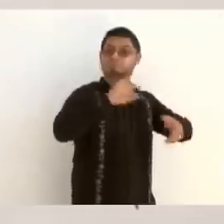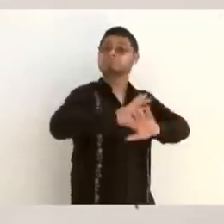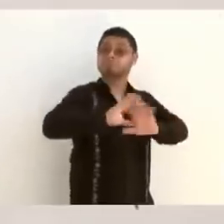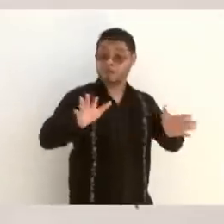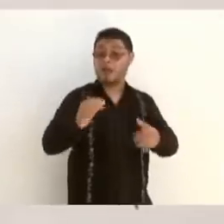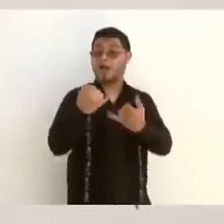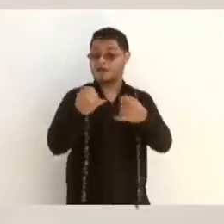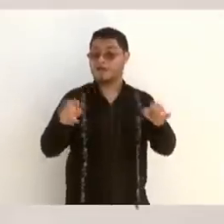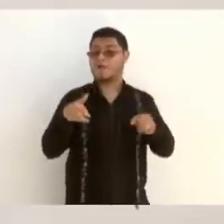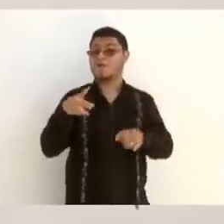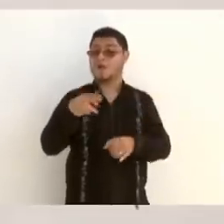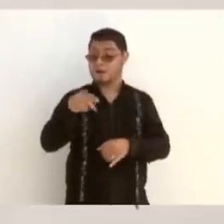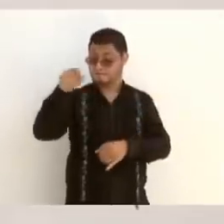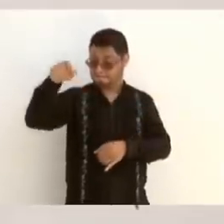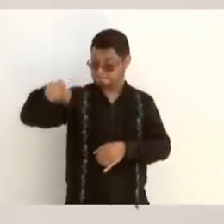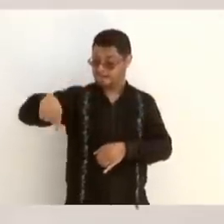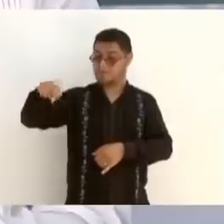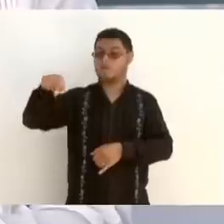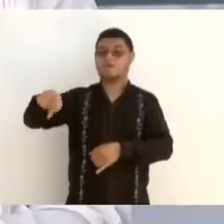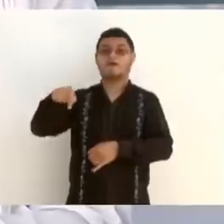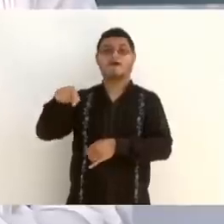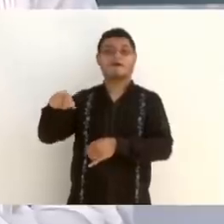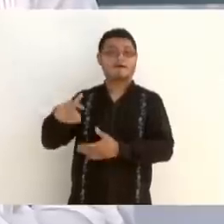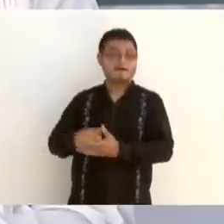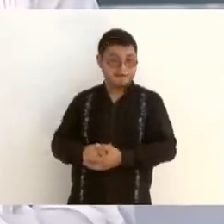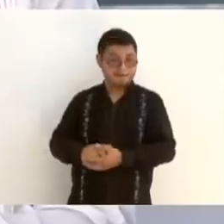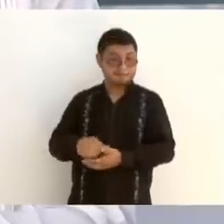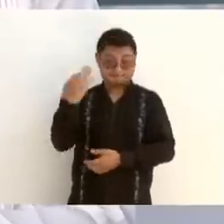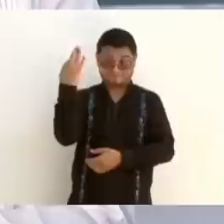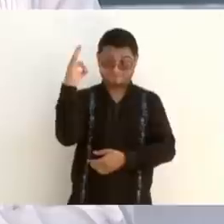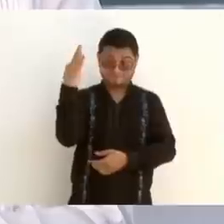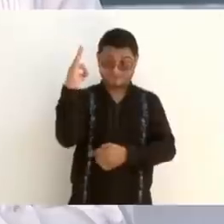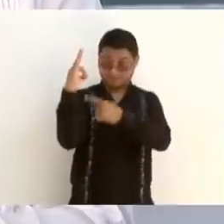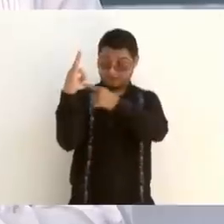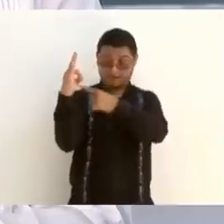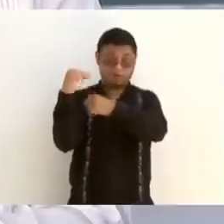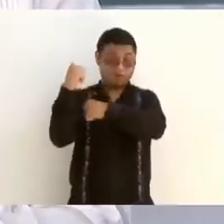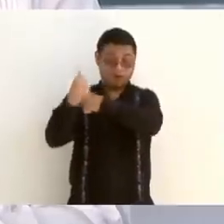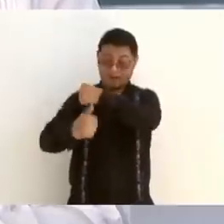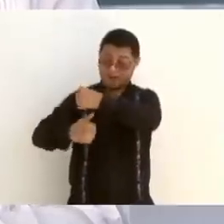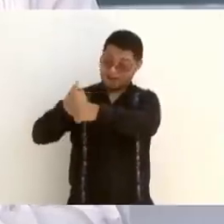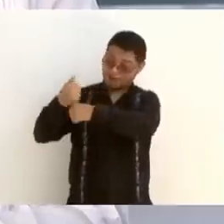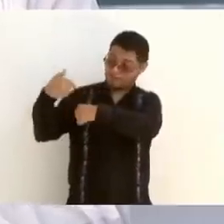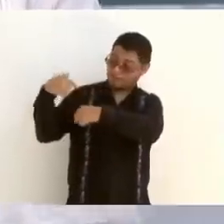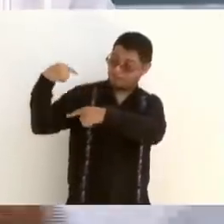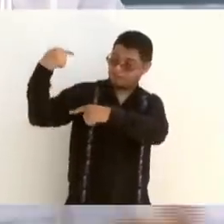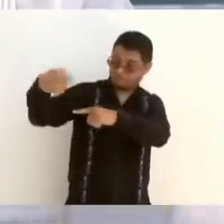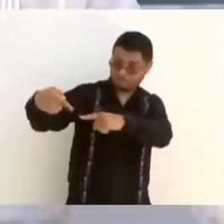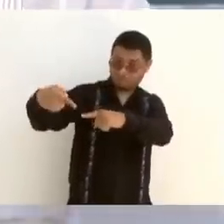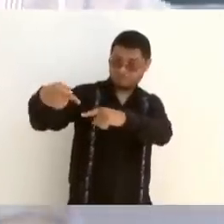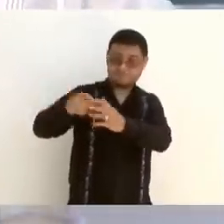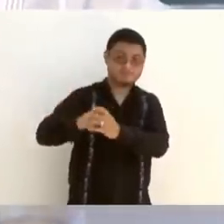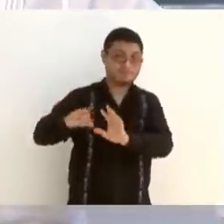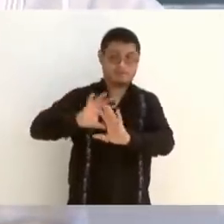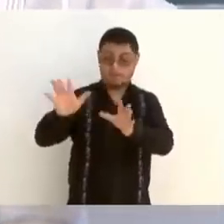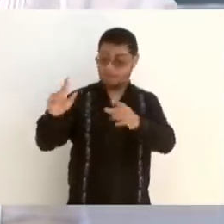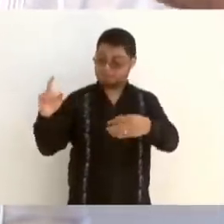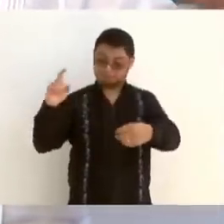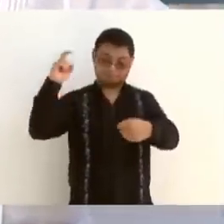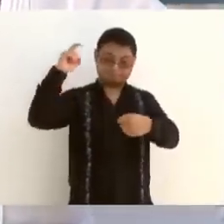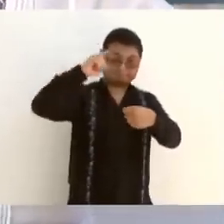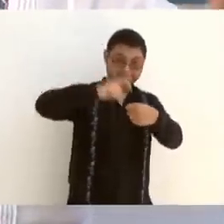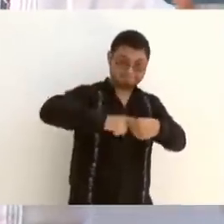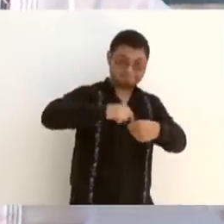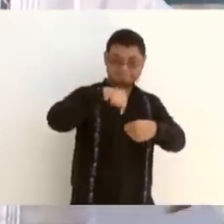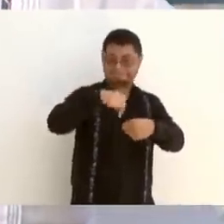ese aeropuerto, en febrero del año próximo, que está incluido en